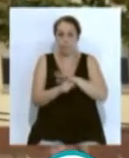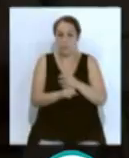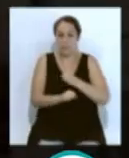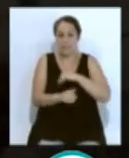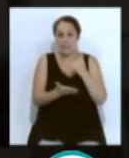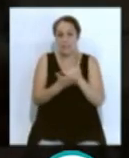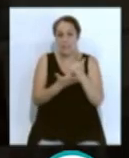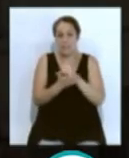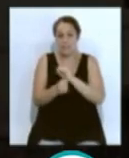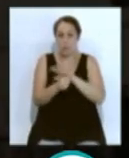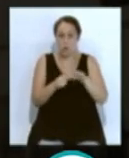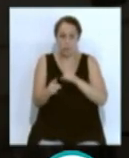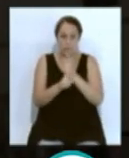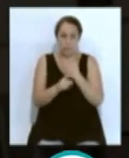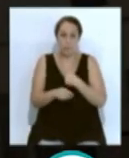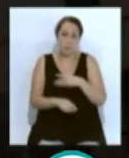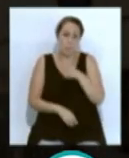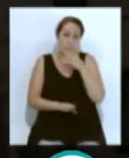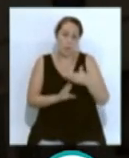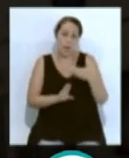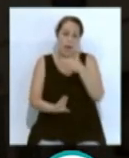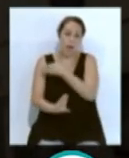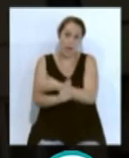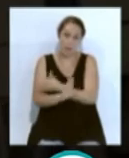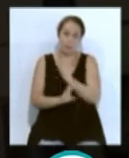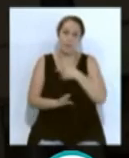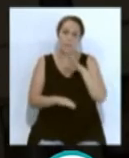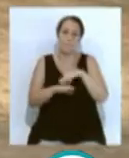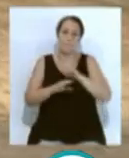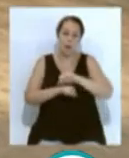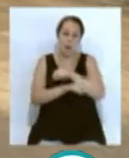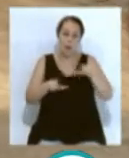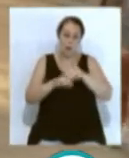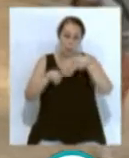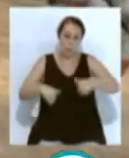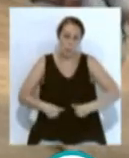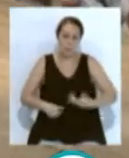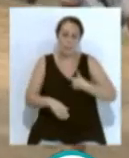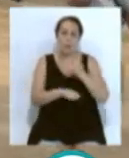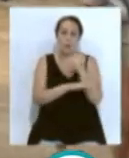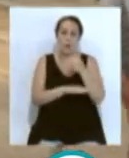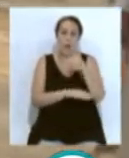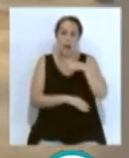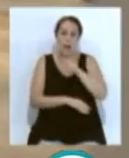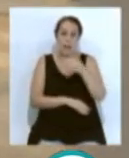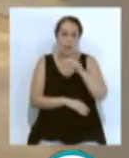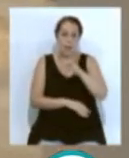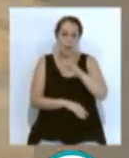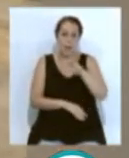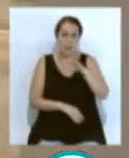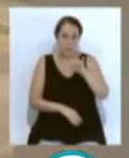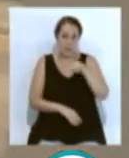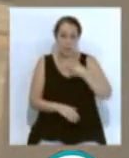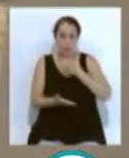test de la COVID-19 como paso previo para la vuelta a las aulas. El Instituto Rafael Alberti ha sido seleccionado como